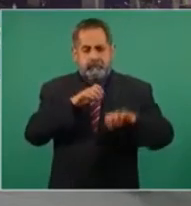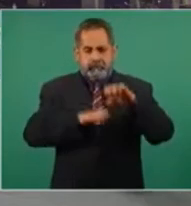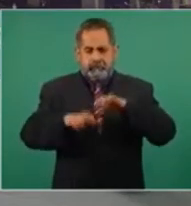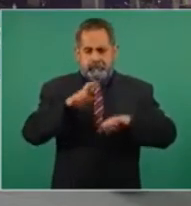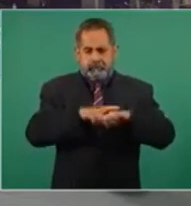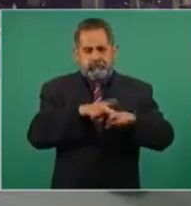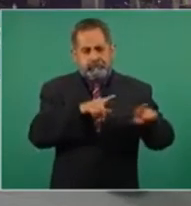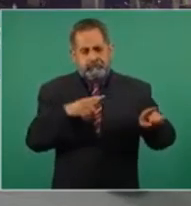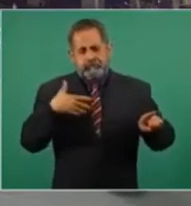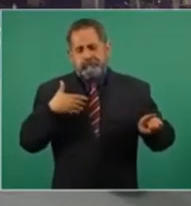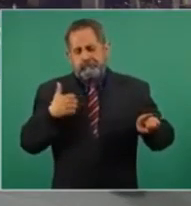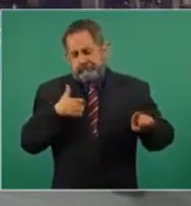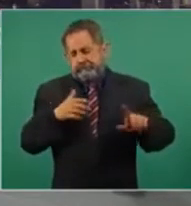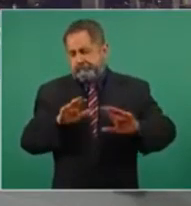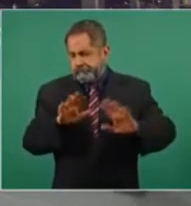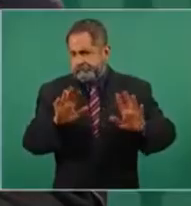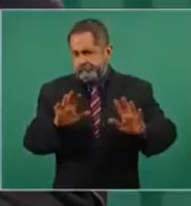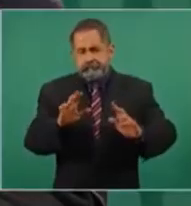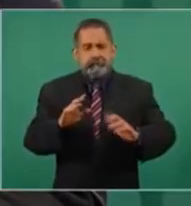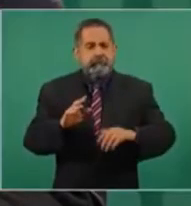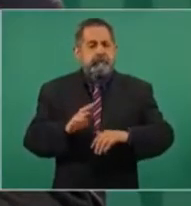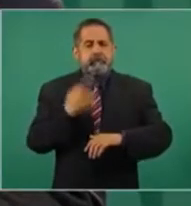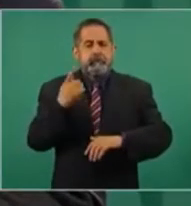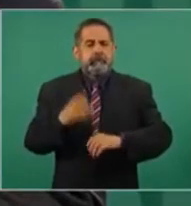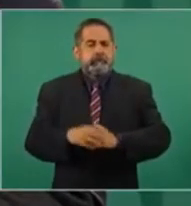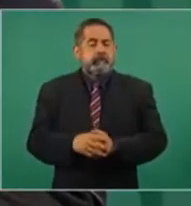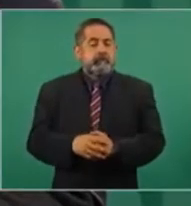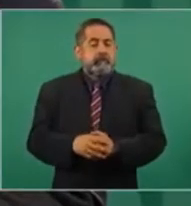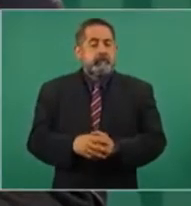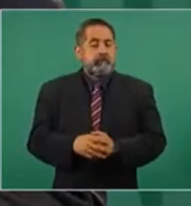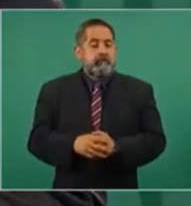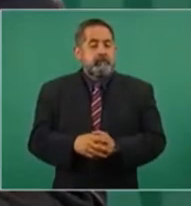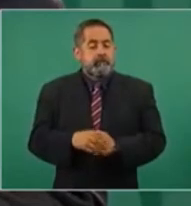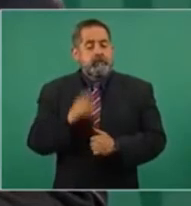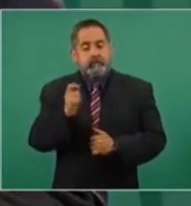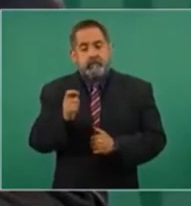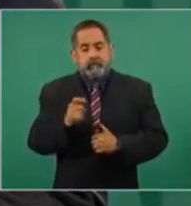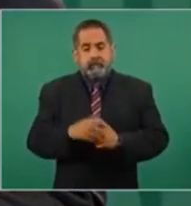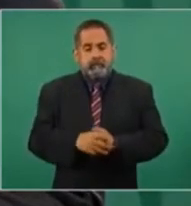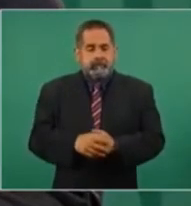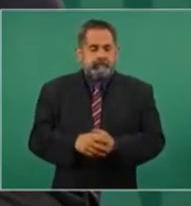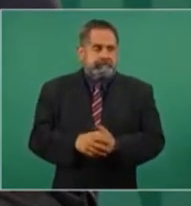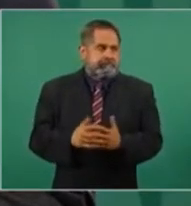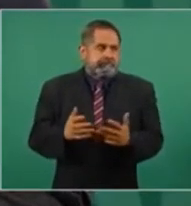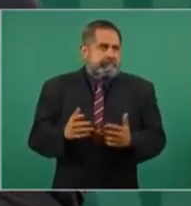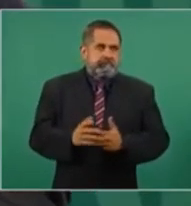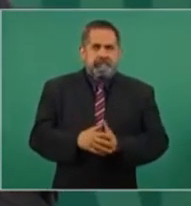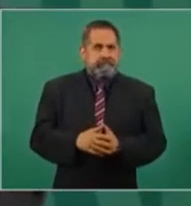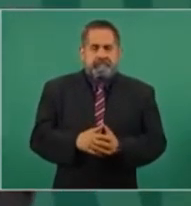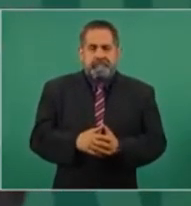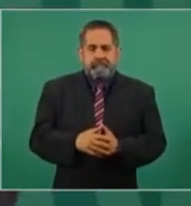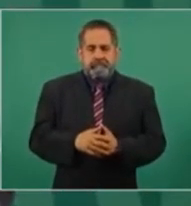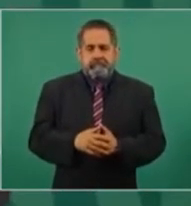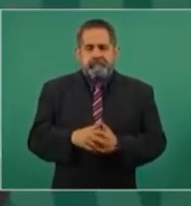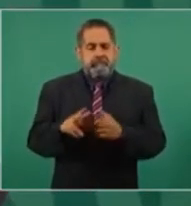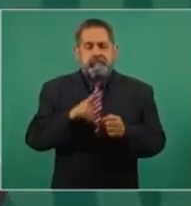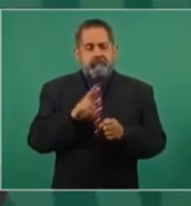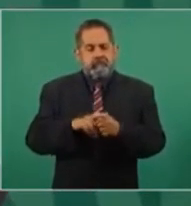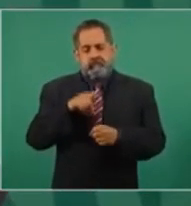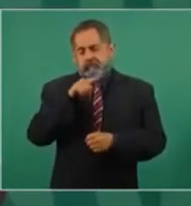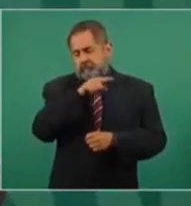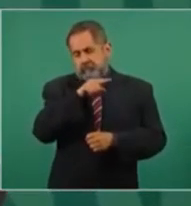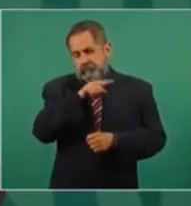porque como es natural, él tiene